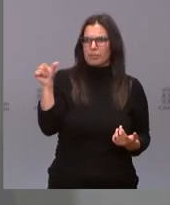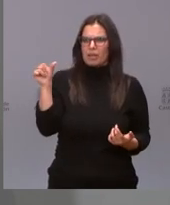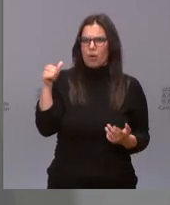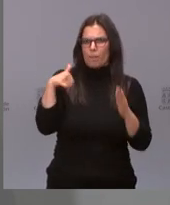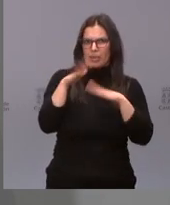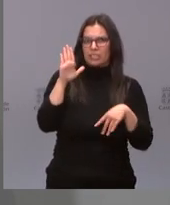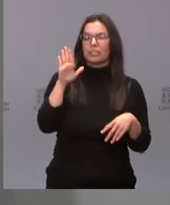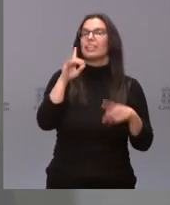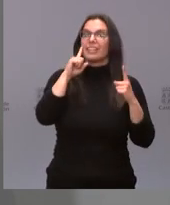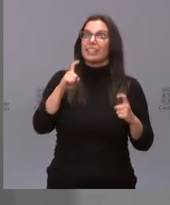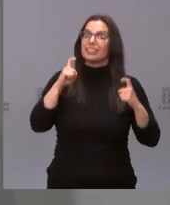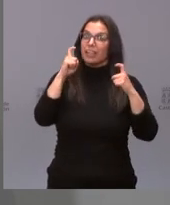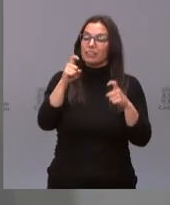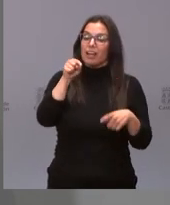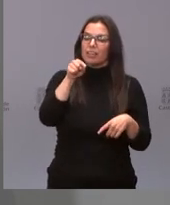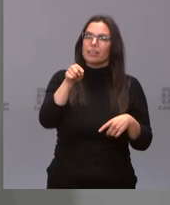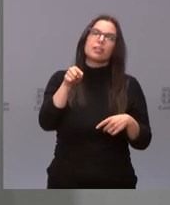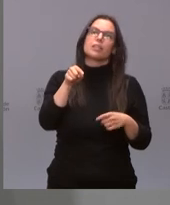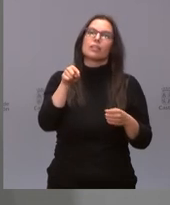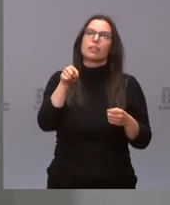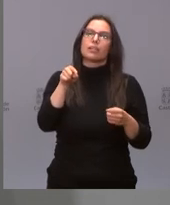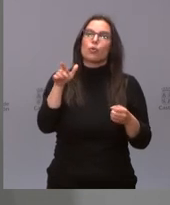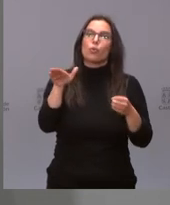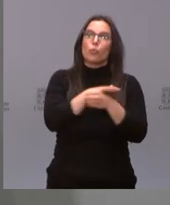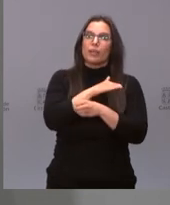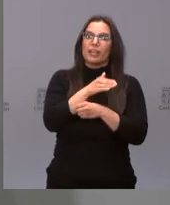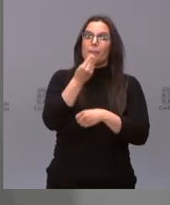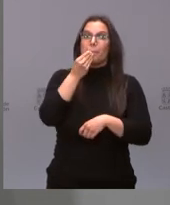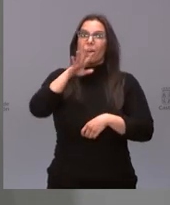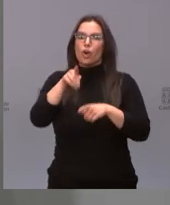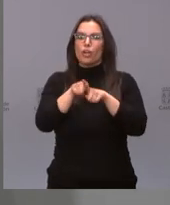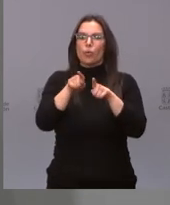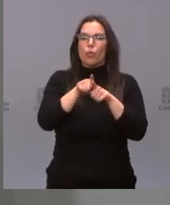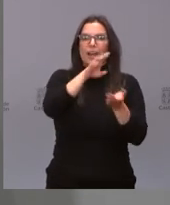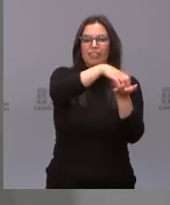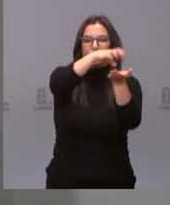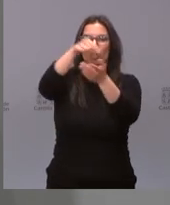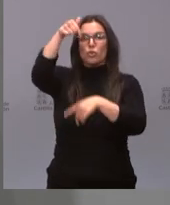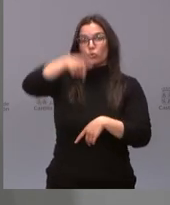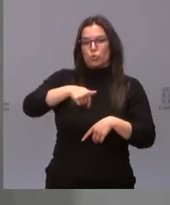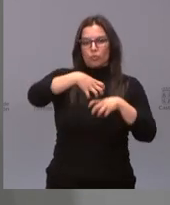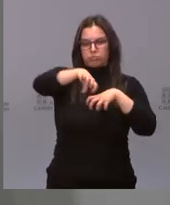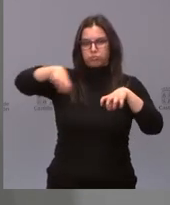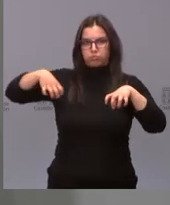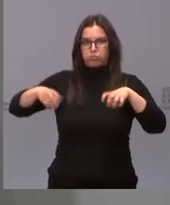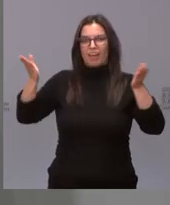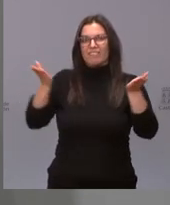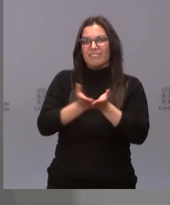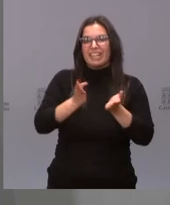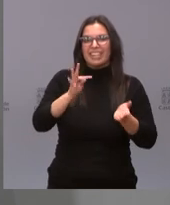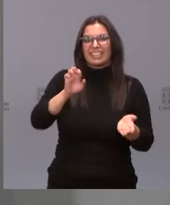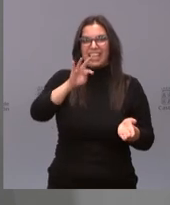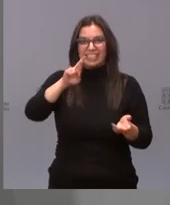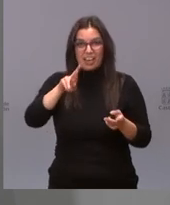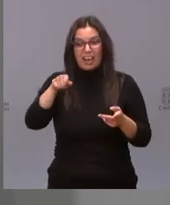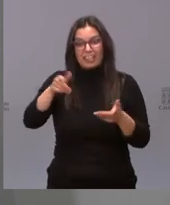más de intentar cubrir mejor con puntos de vacunación satélite el sur de la provincia. Es decir, en la zona del Valle del